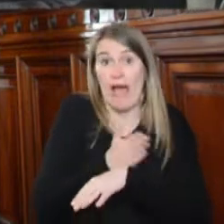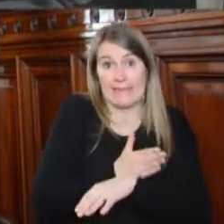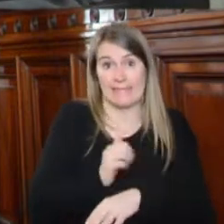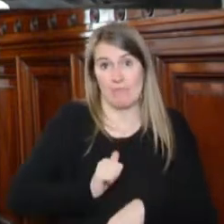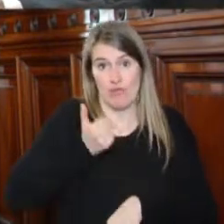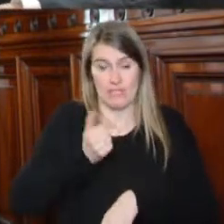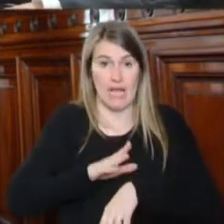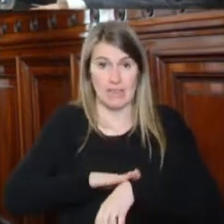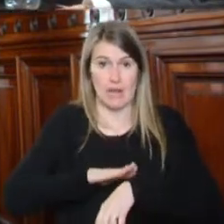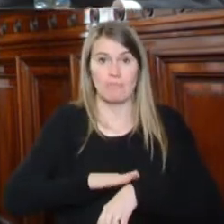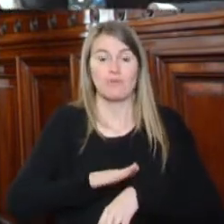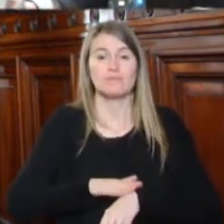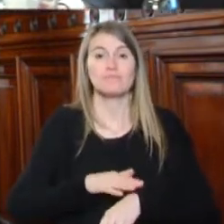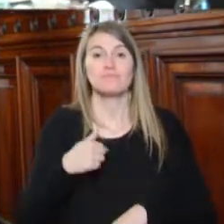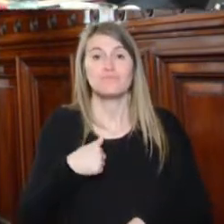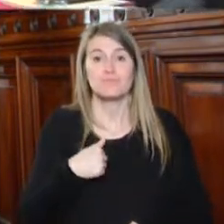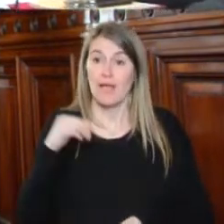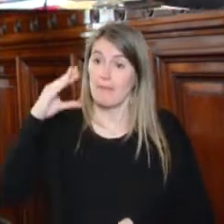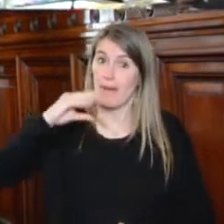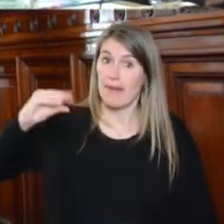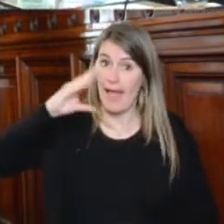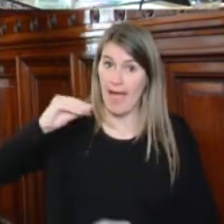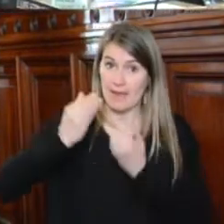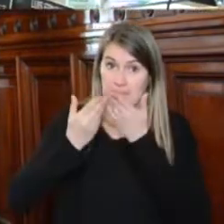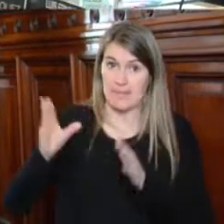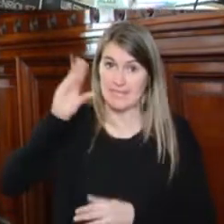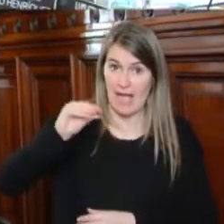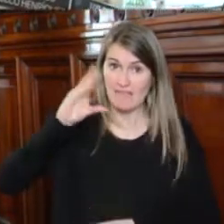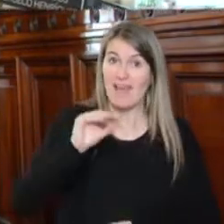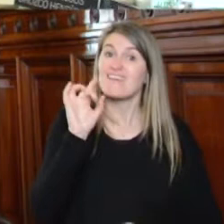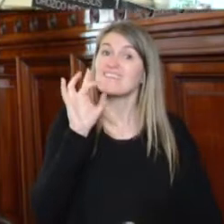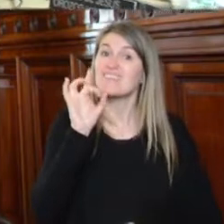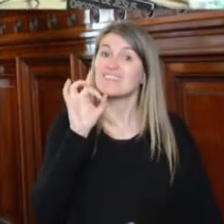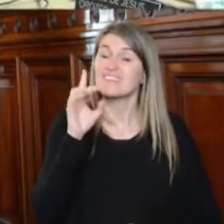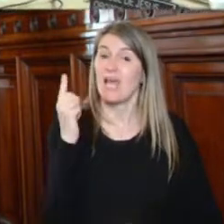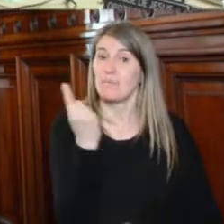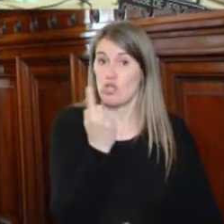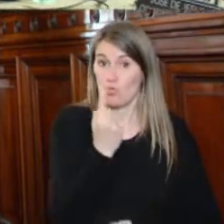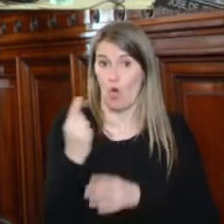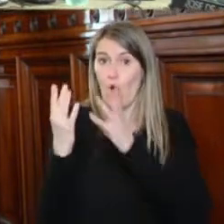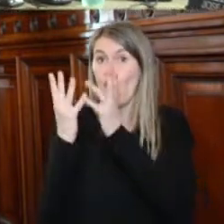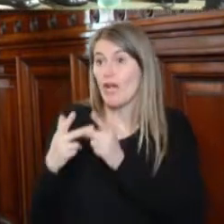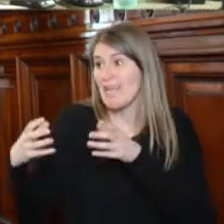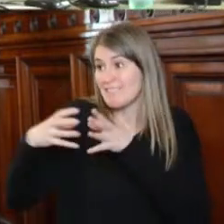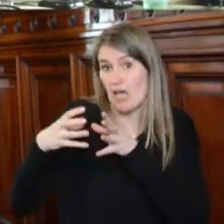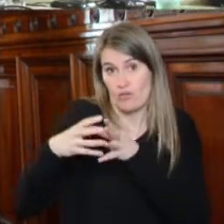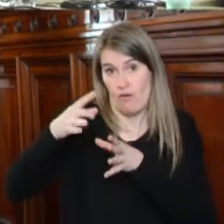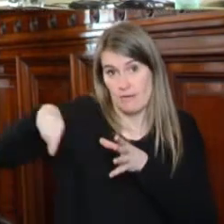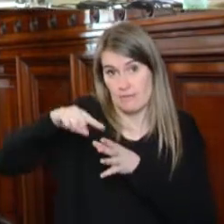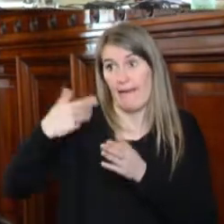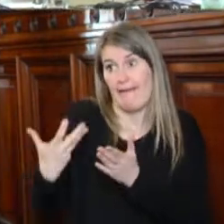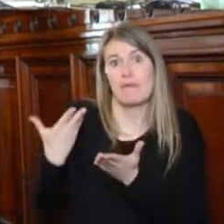tiempo, voy a dar la palabra inicial hasta por 15 minutos a las organizaciones peticionarias. Adelante, por favor.